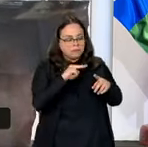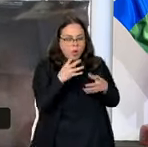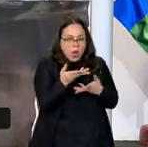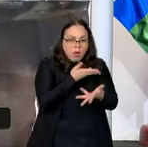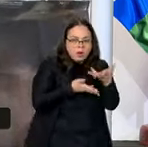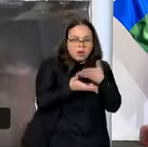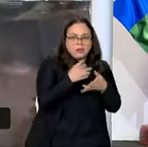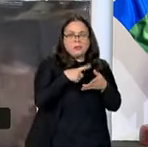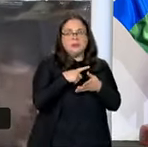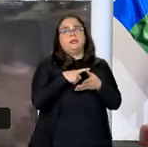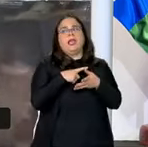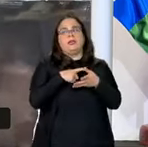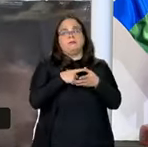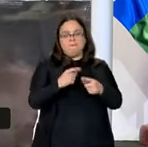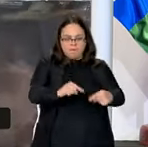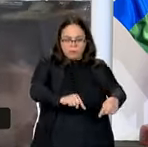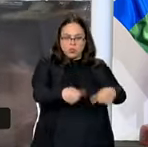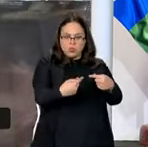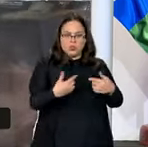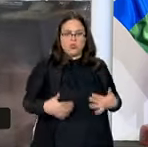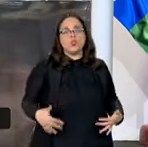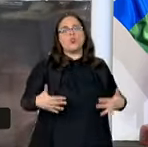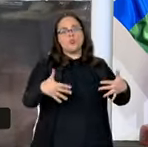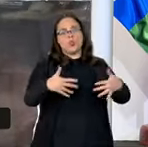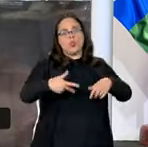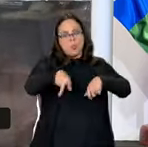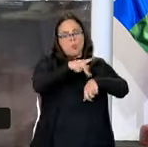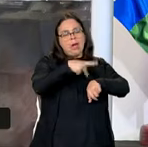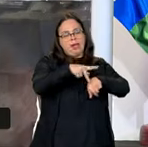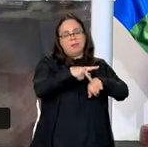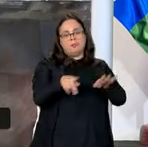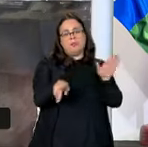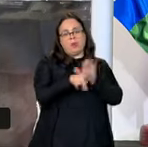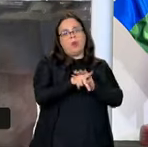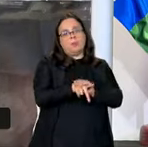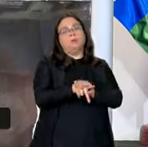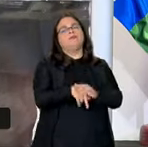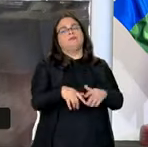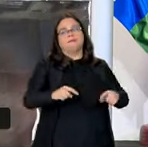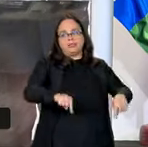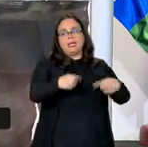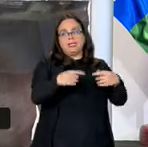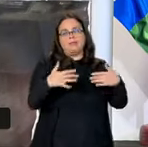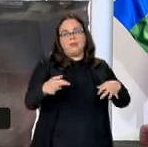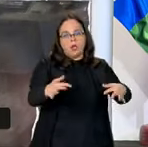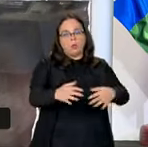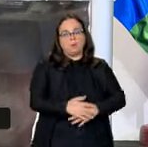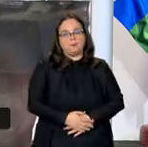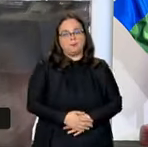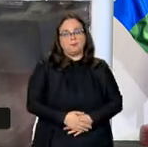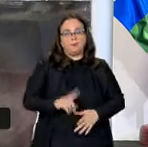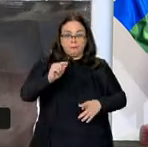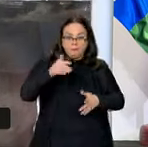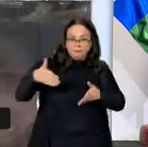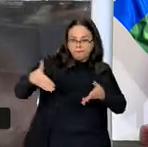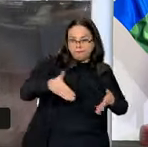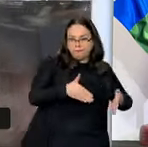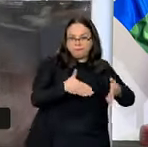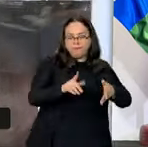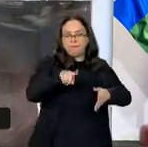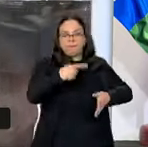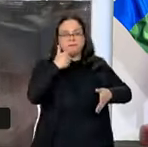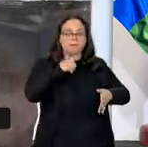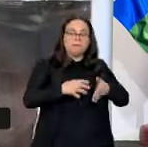tenemos un gran desafío como países en este momento. Y un de los caminos a seguir para